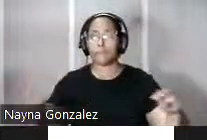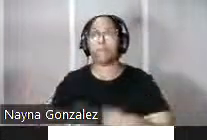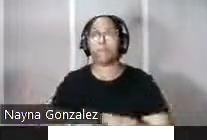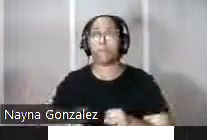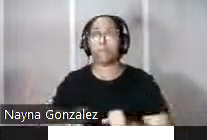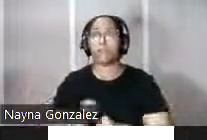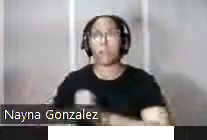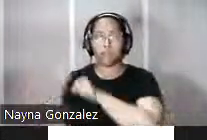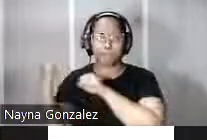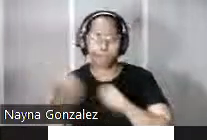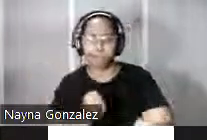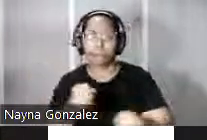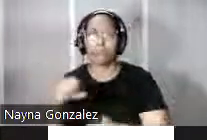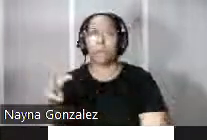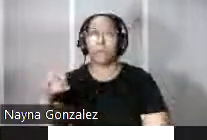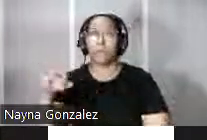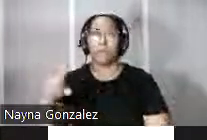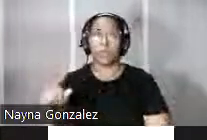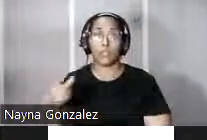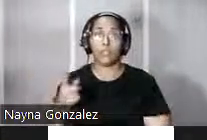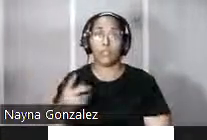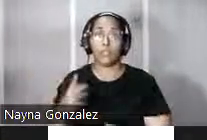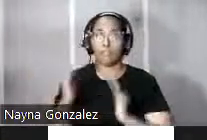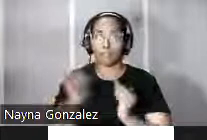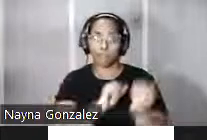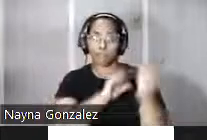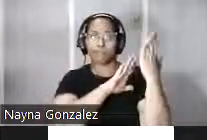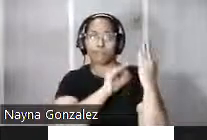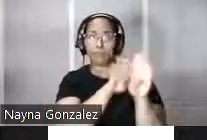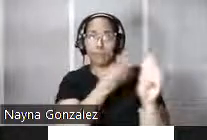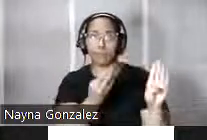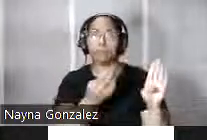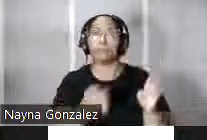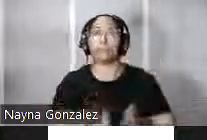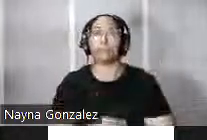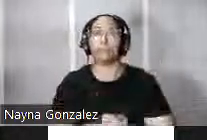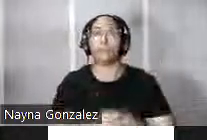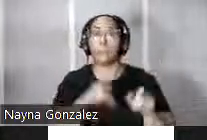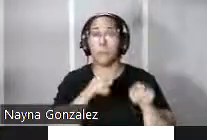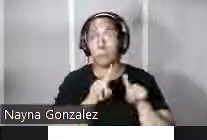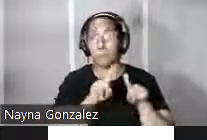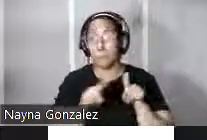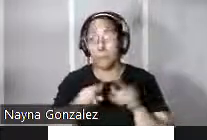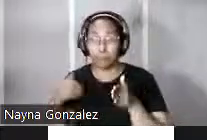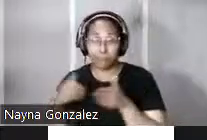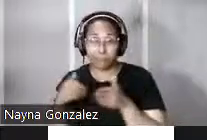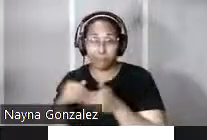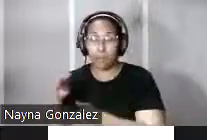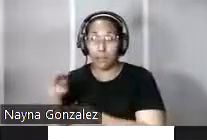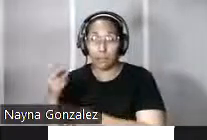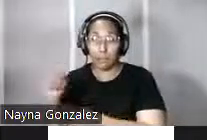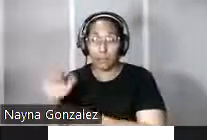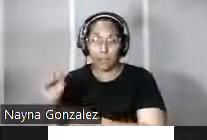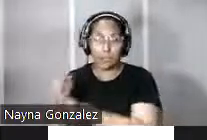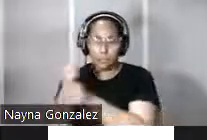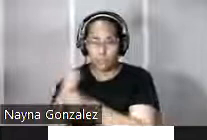construcción de un rebellín justo en frente de la puerta de entrada mientras que el lado más cercano la bahía se protege con una